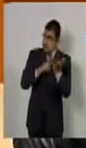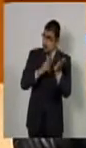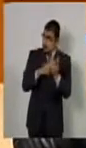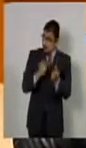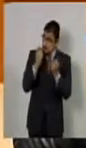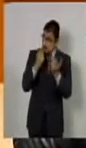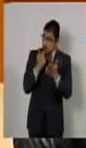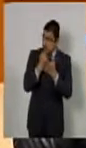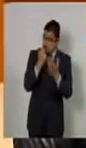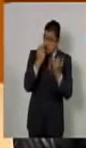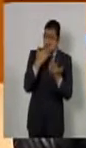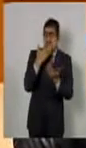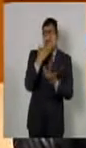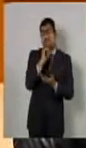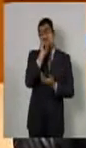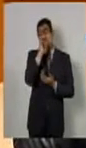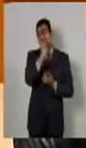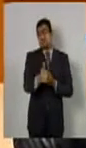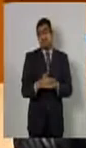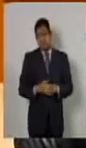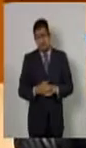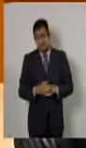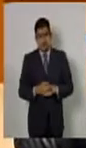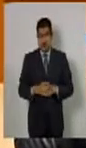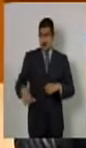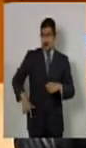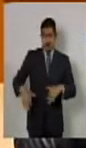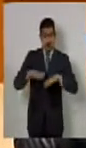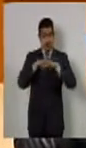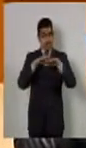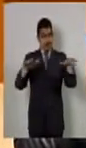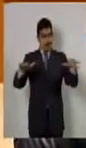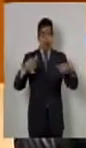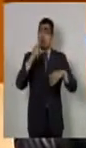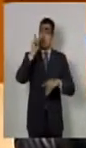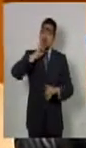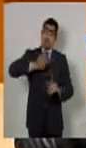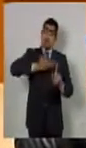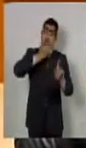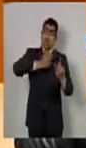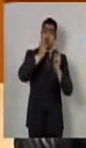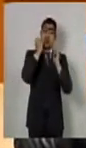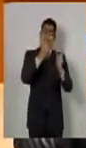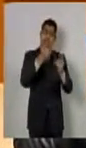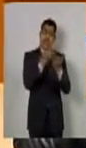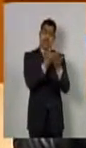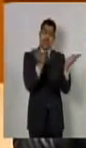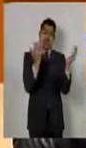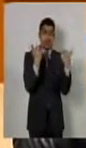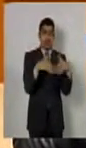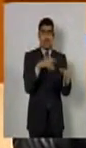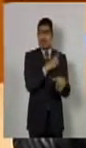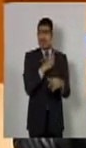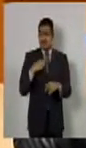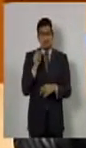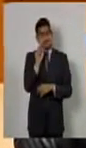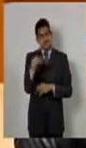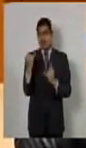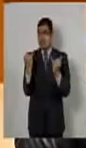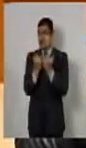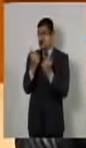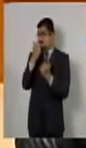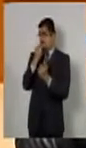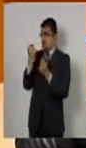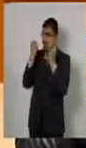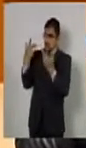comienza ese cambio hacia un gobierno basado en equidad que reconoce a sus mujeres destacadas como debe al igual que a